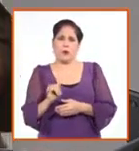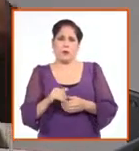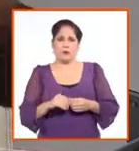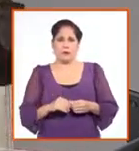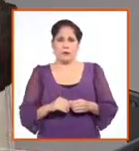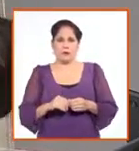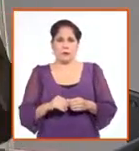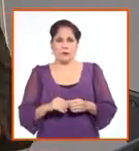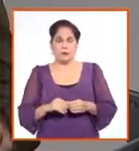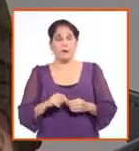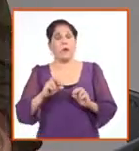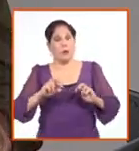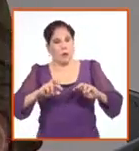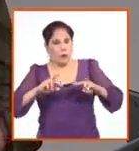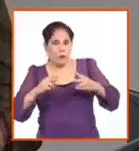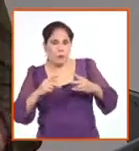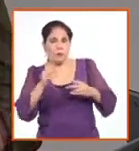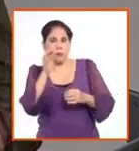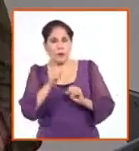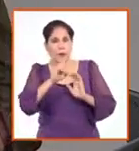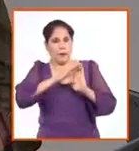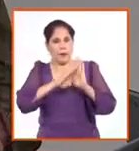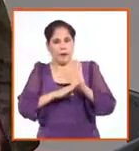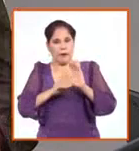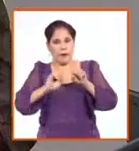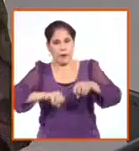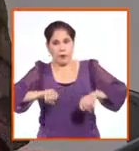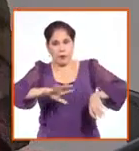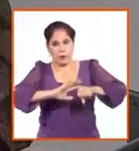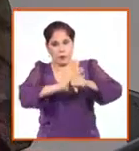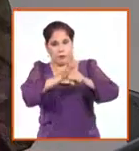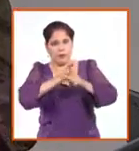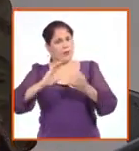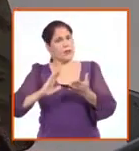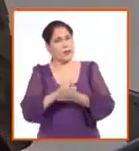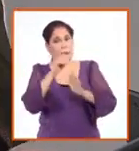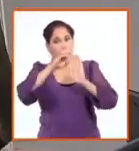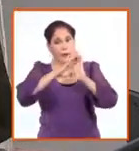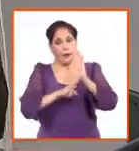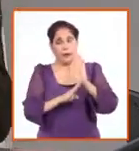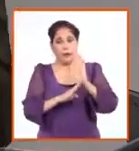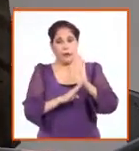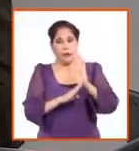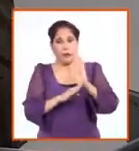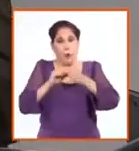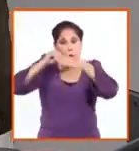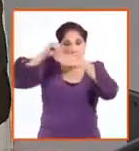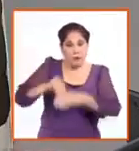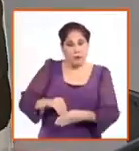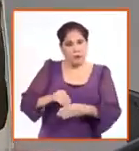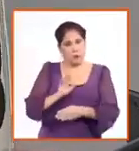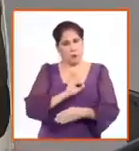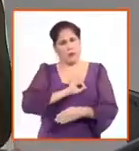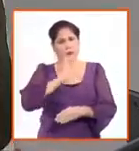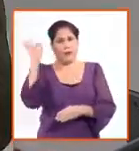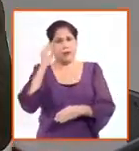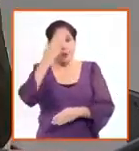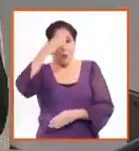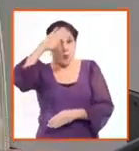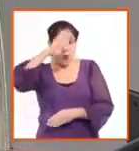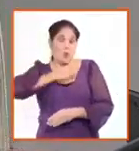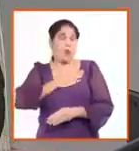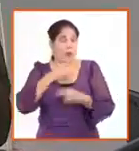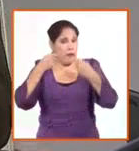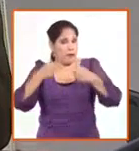Para revertir las medidas tomadas en medio de la pandemia. Si Cuba no se va a rendir, la mayoría del pueblo cubano ha decidido